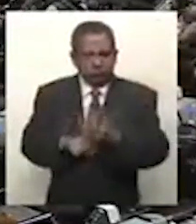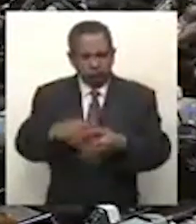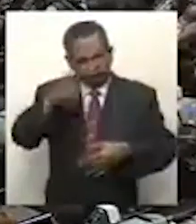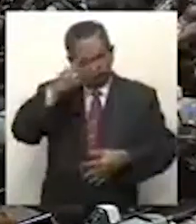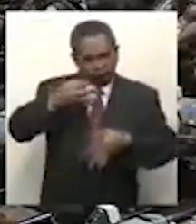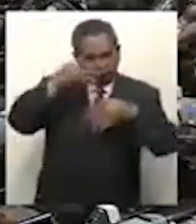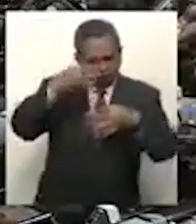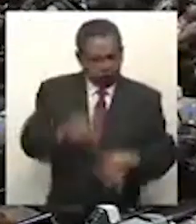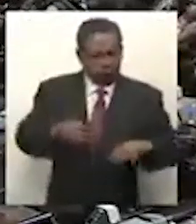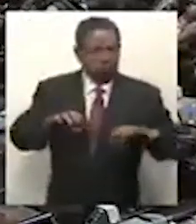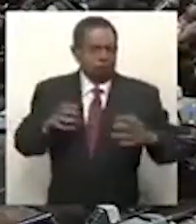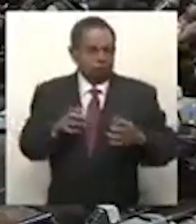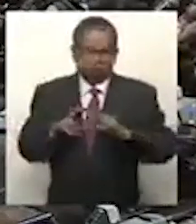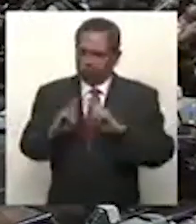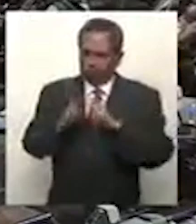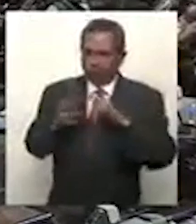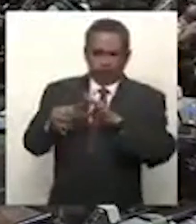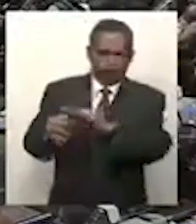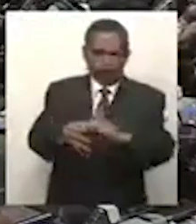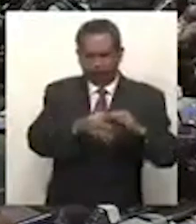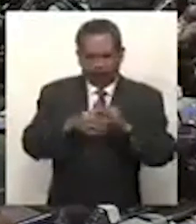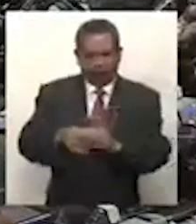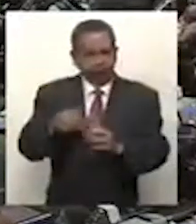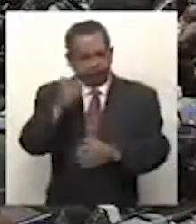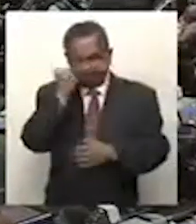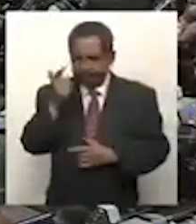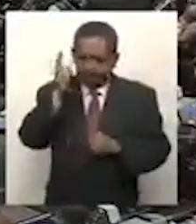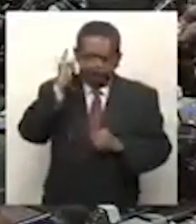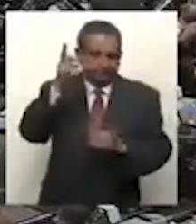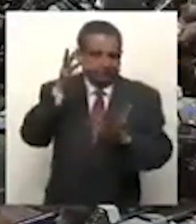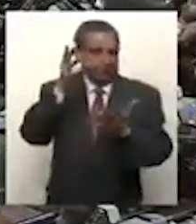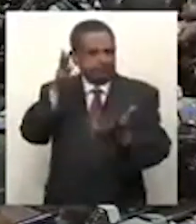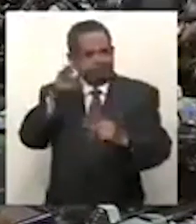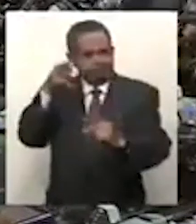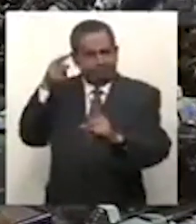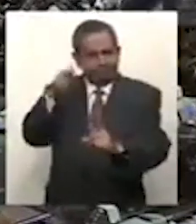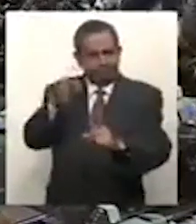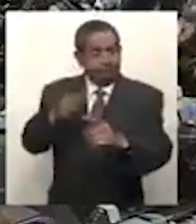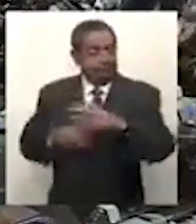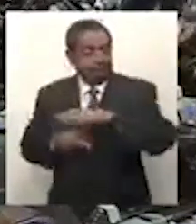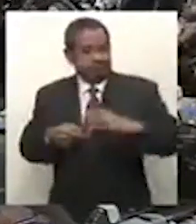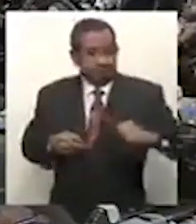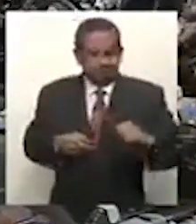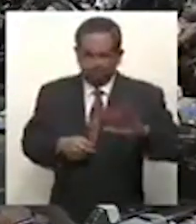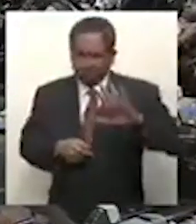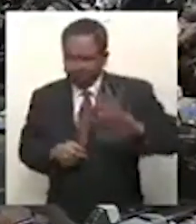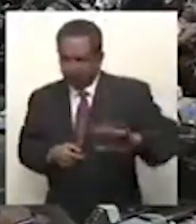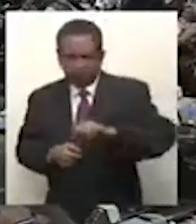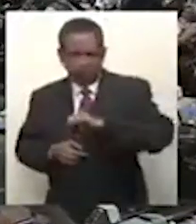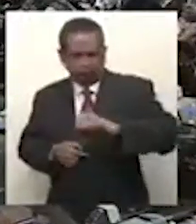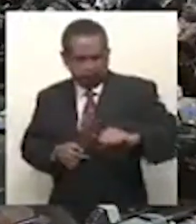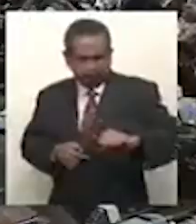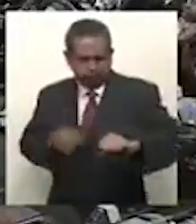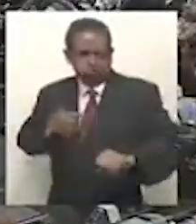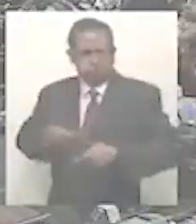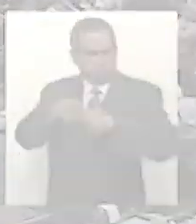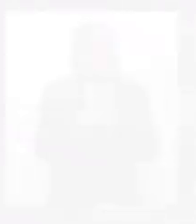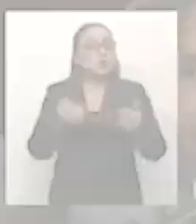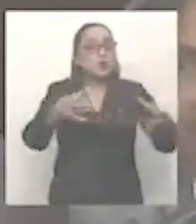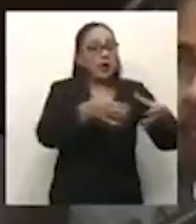dignidad y unidad nacional que muchos desean seguir arrebatándonos. No lo vamos a permitir.